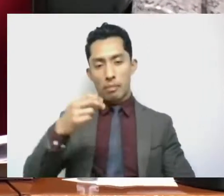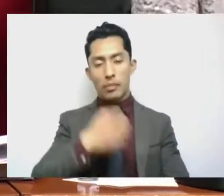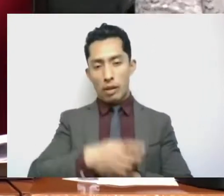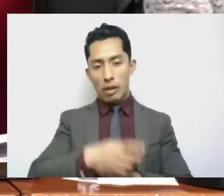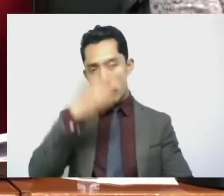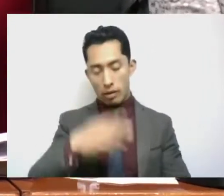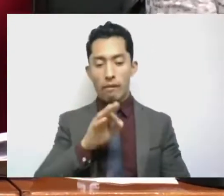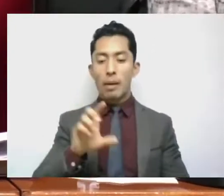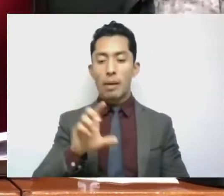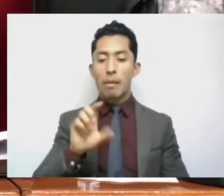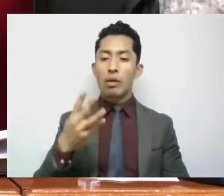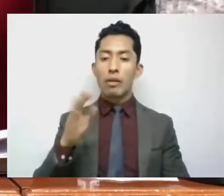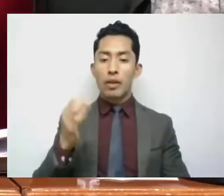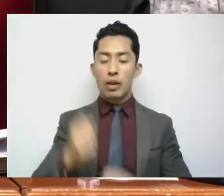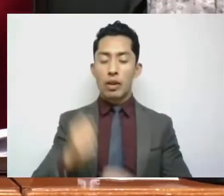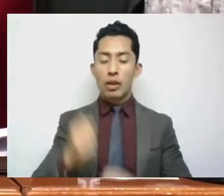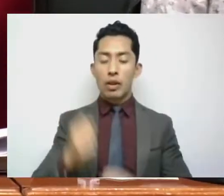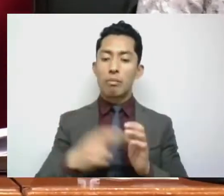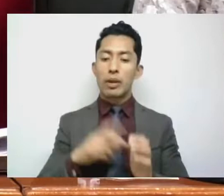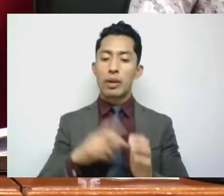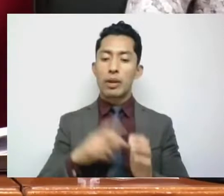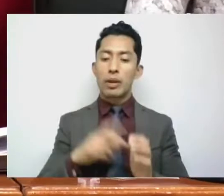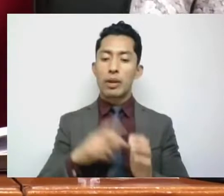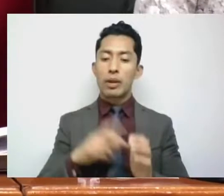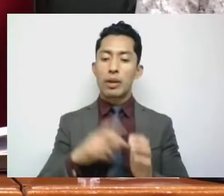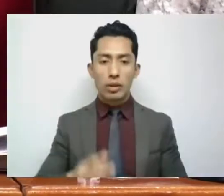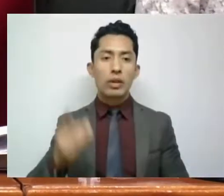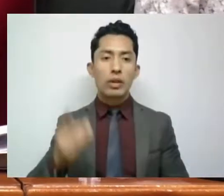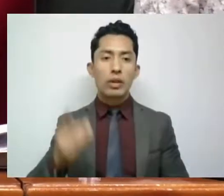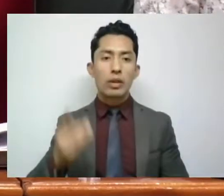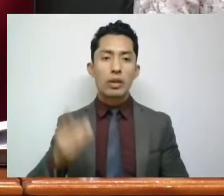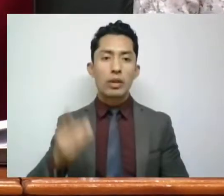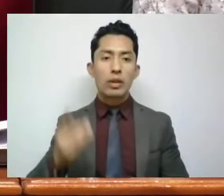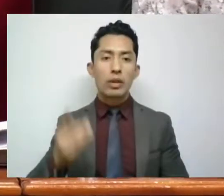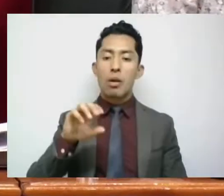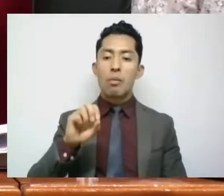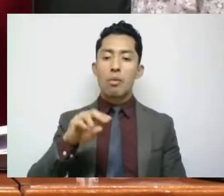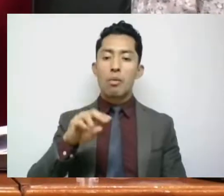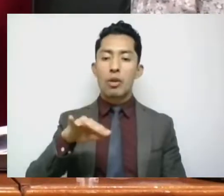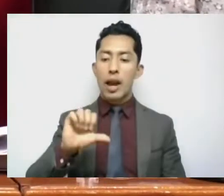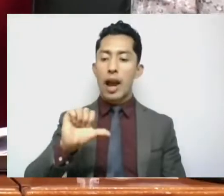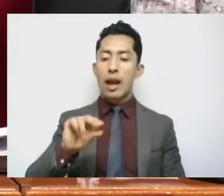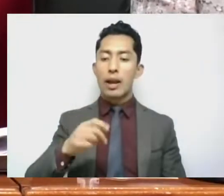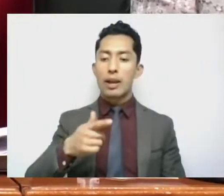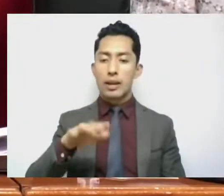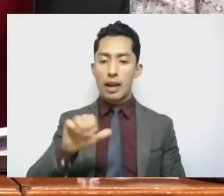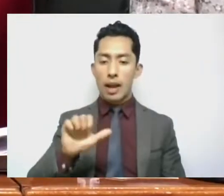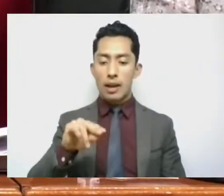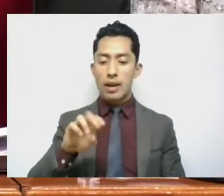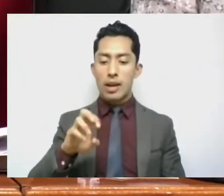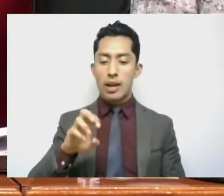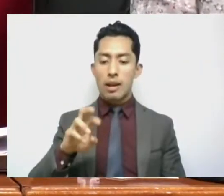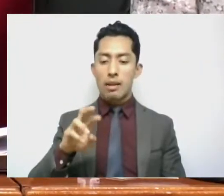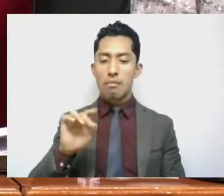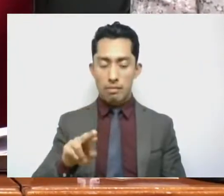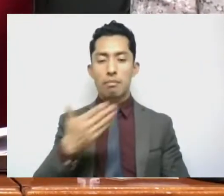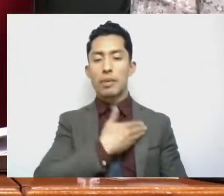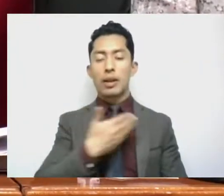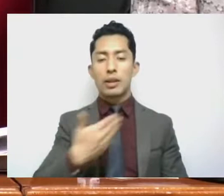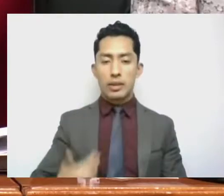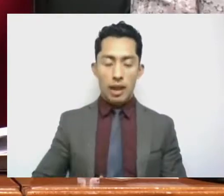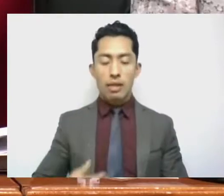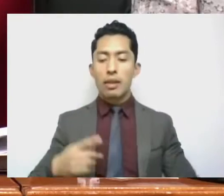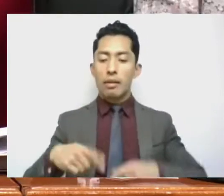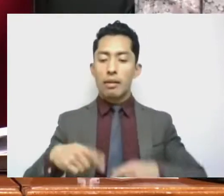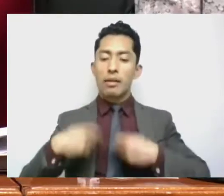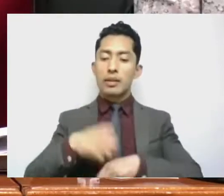de febrero de 2022. Diputada Mónica Angélica Álvarez Némer, presidenta de la 61